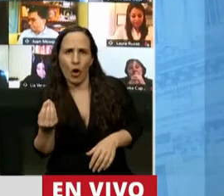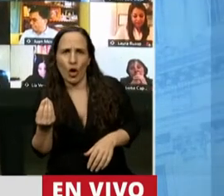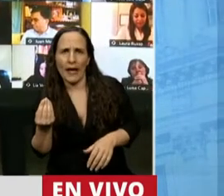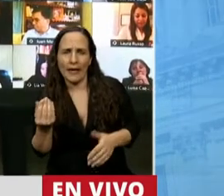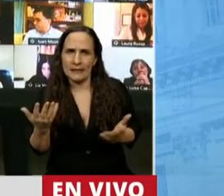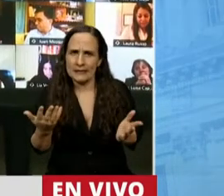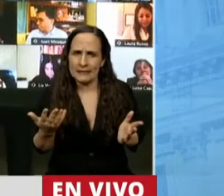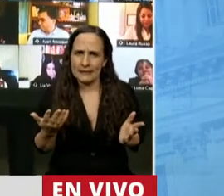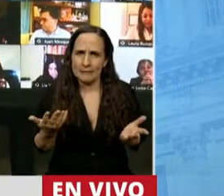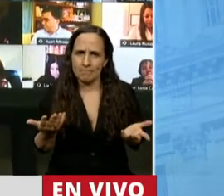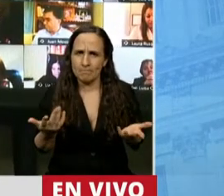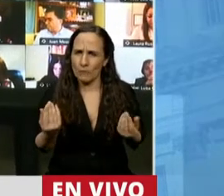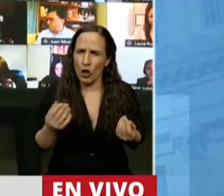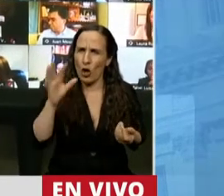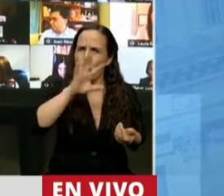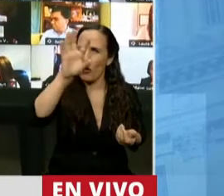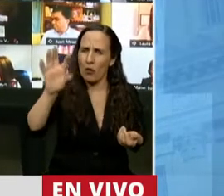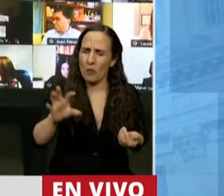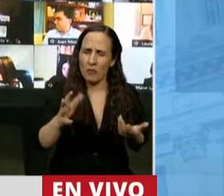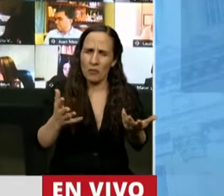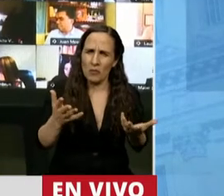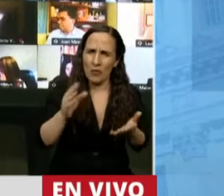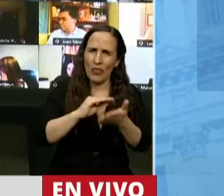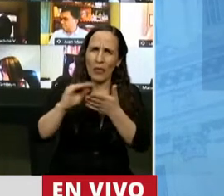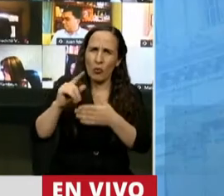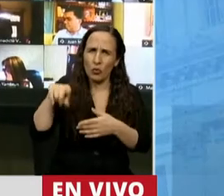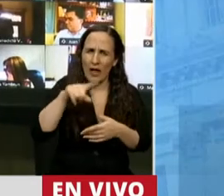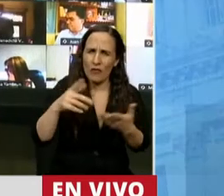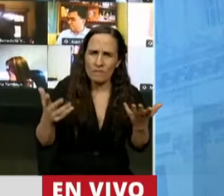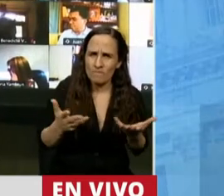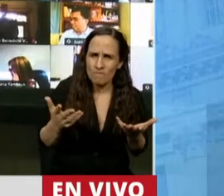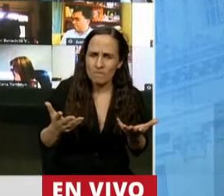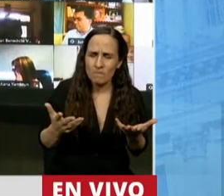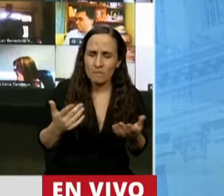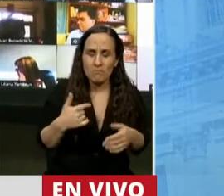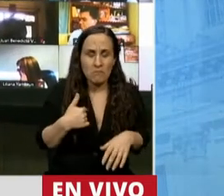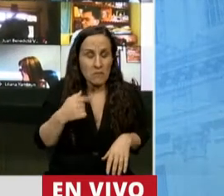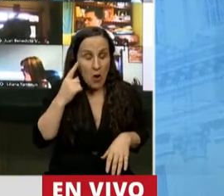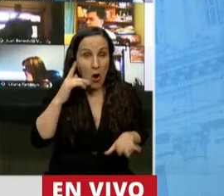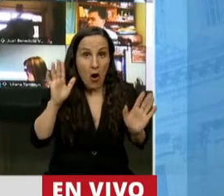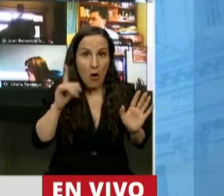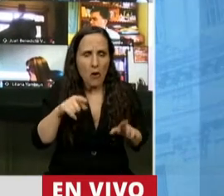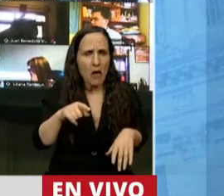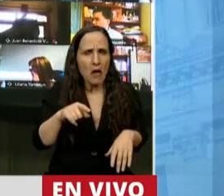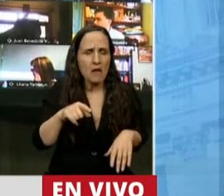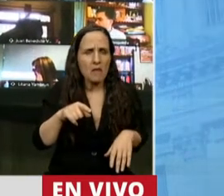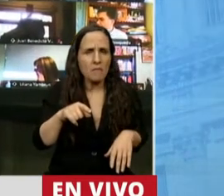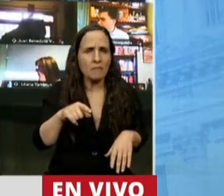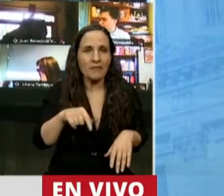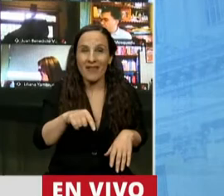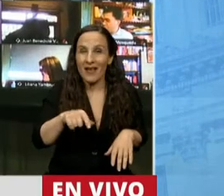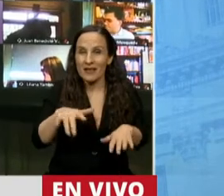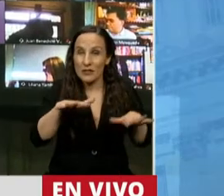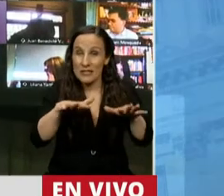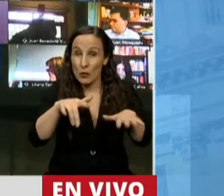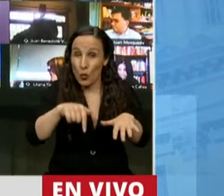las provincias, del resto de las jurisdicciones? Ahora, me resulta mucho más difícil en este